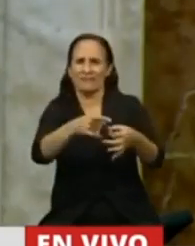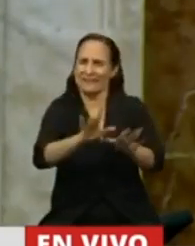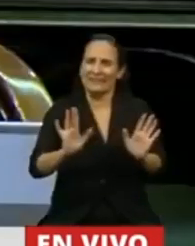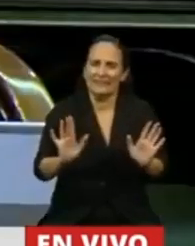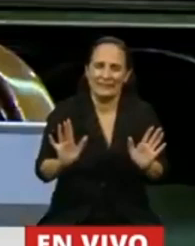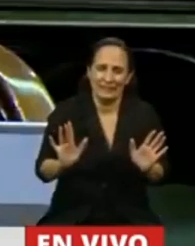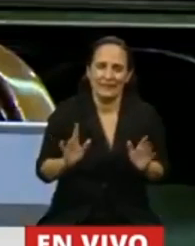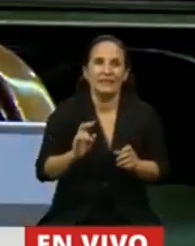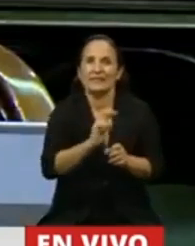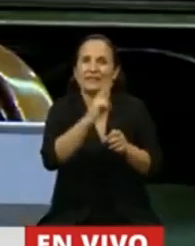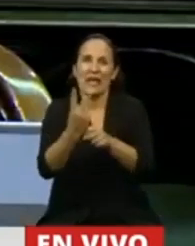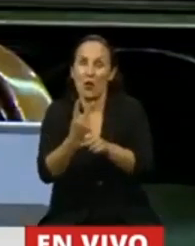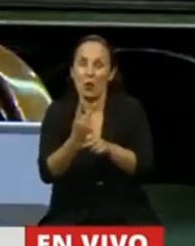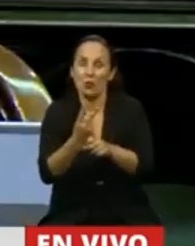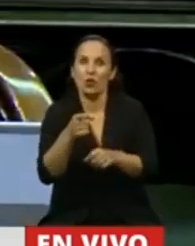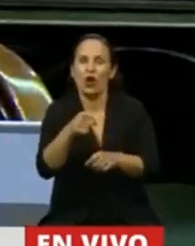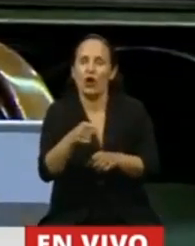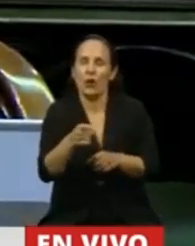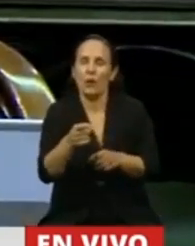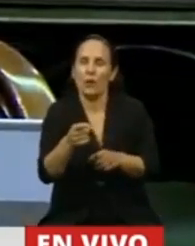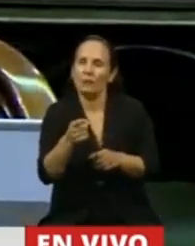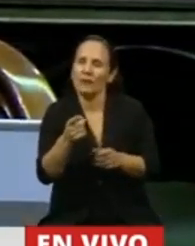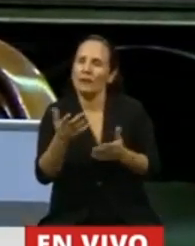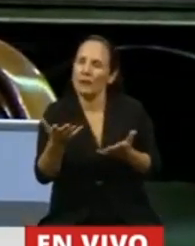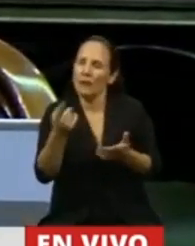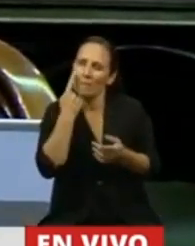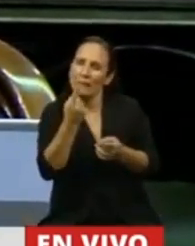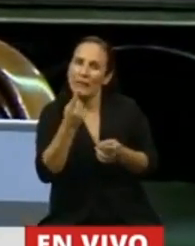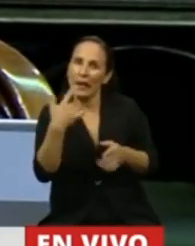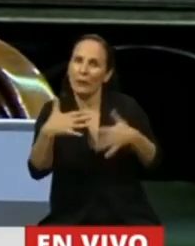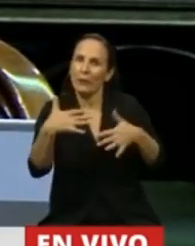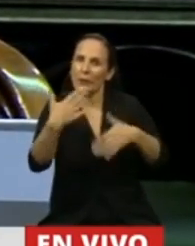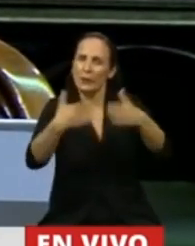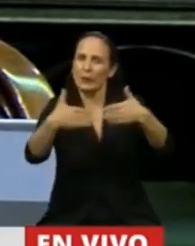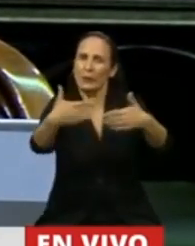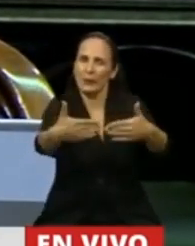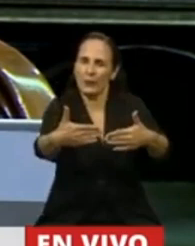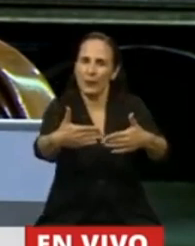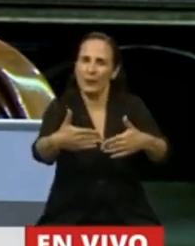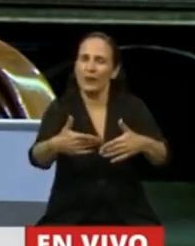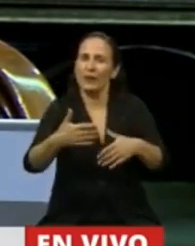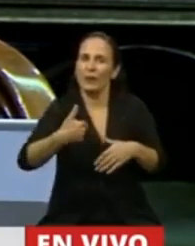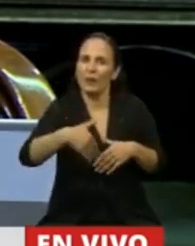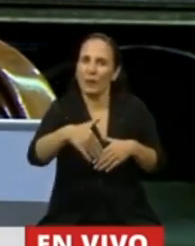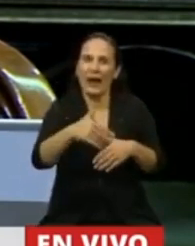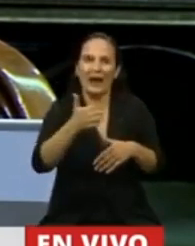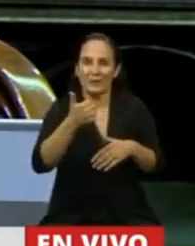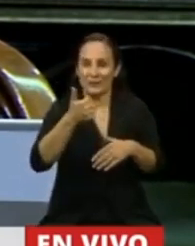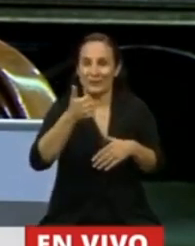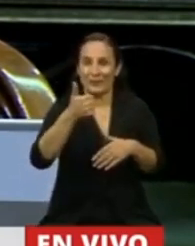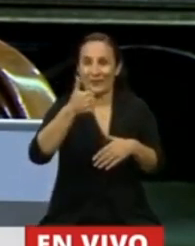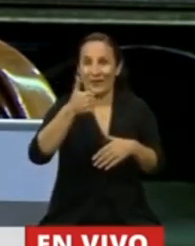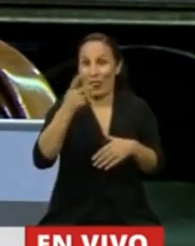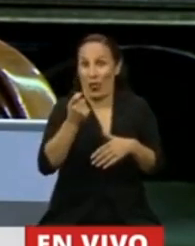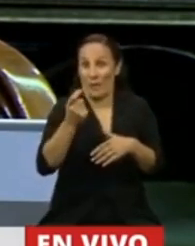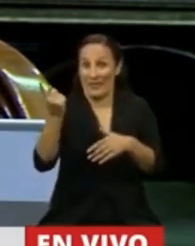En segundo lugar, fíjese como a la velocidad que vamos. Vamos a cumplir 60 días desde